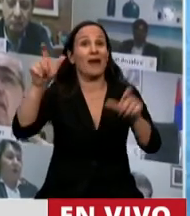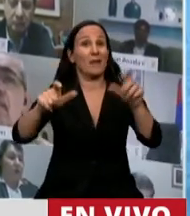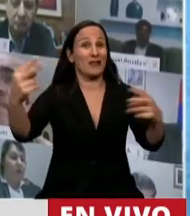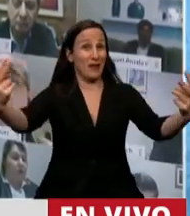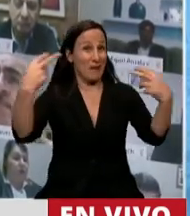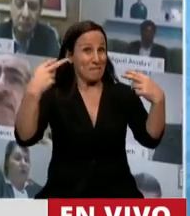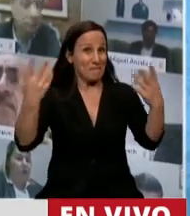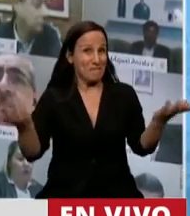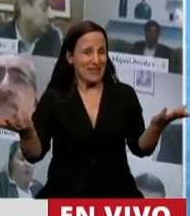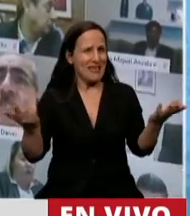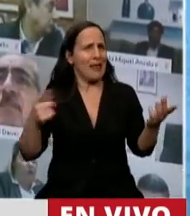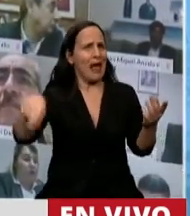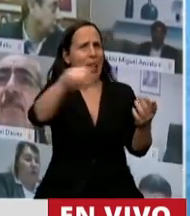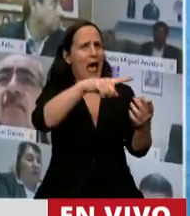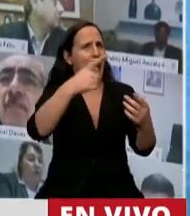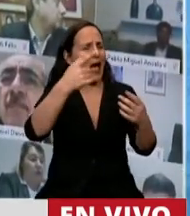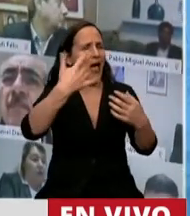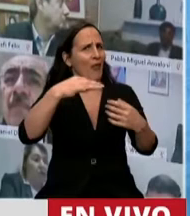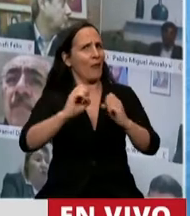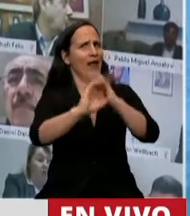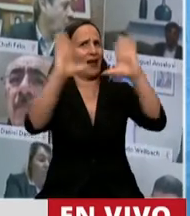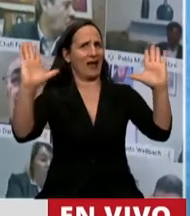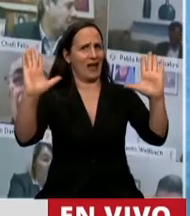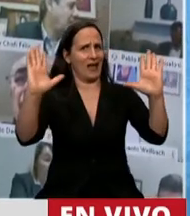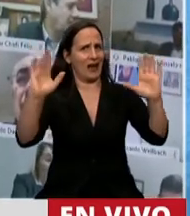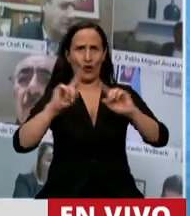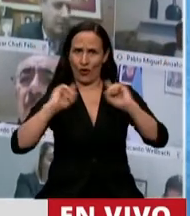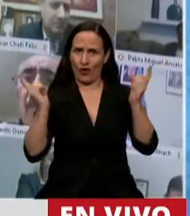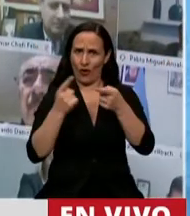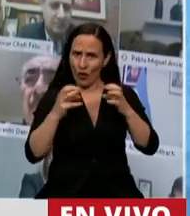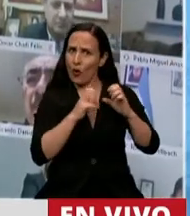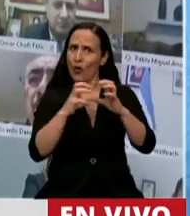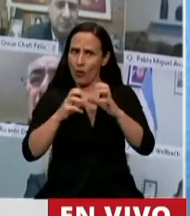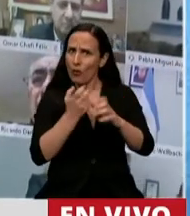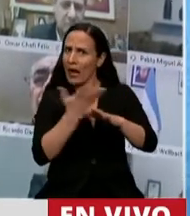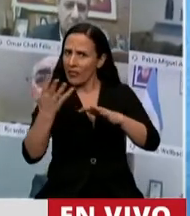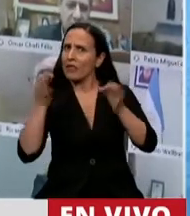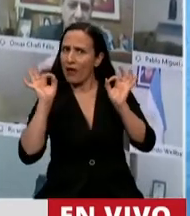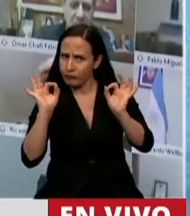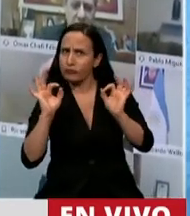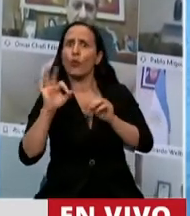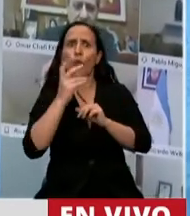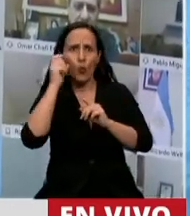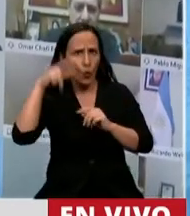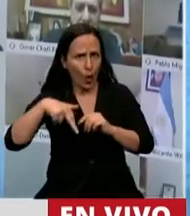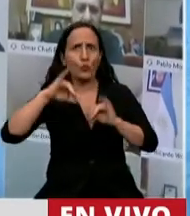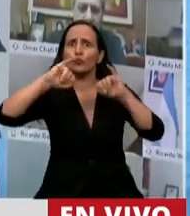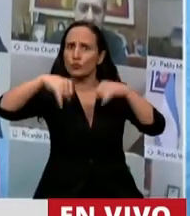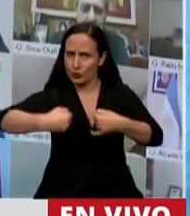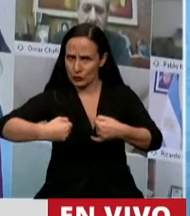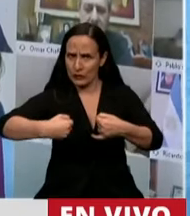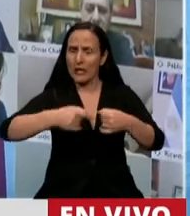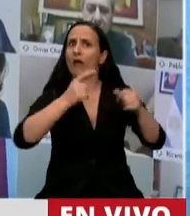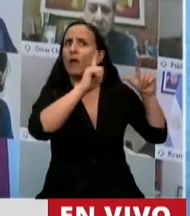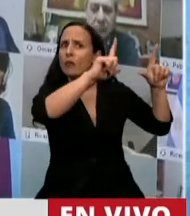mirando tengan en claro una cosa. En la sala hay quórum y está dado por quienes estamos presentes a través de